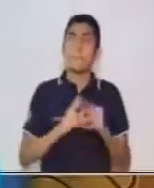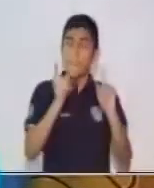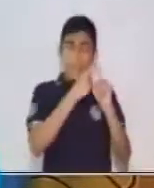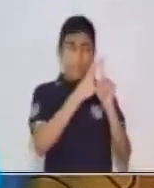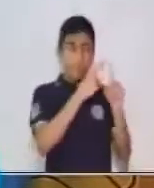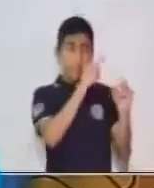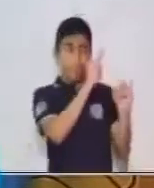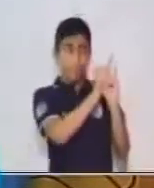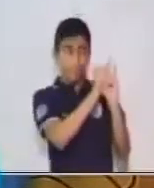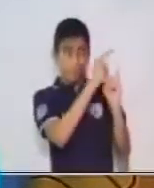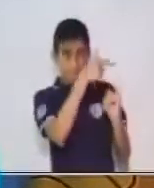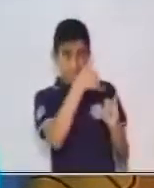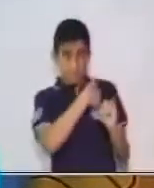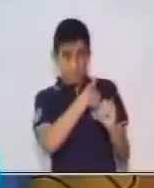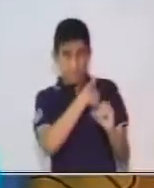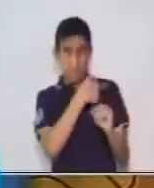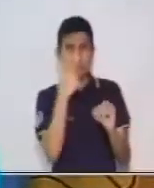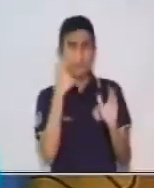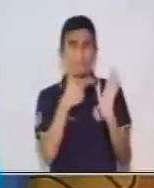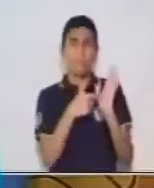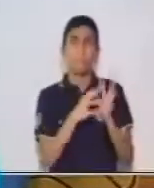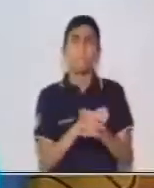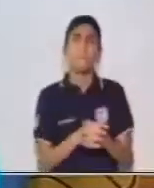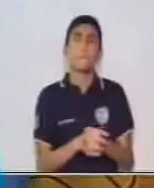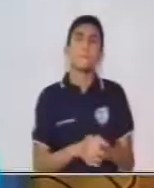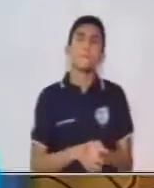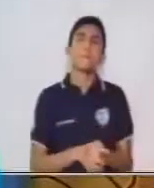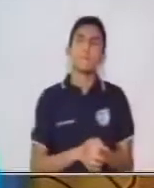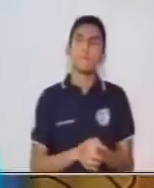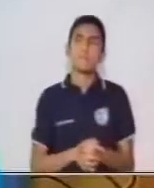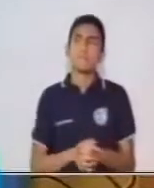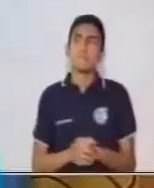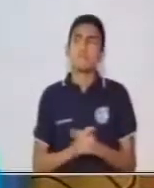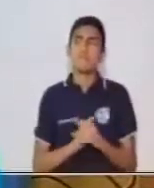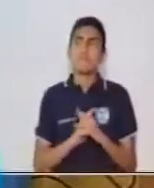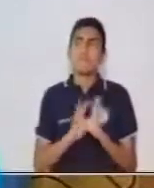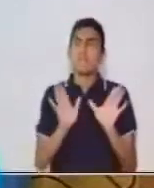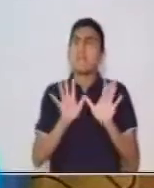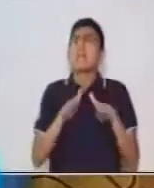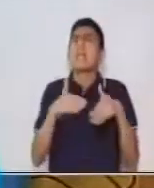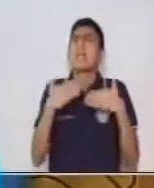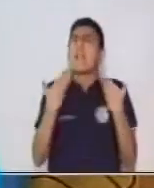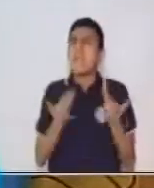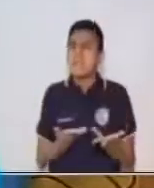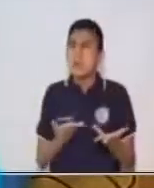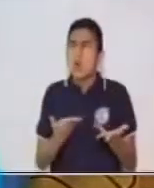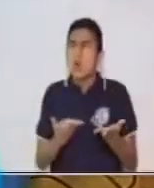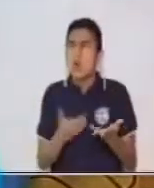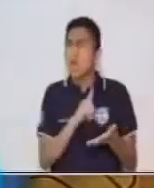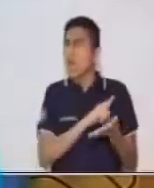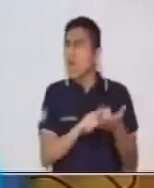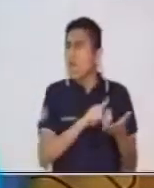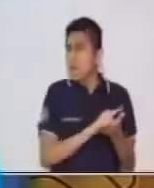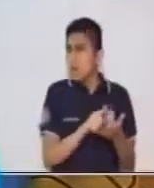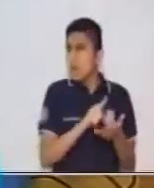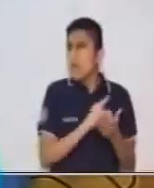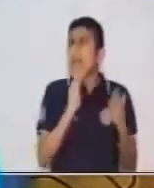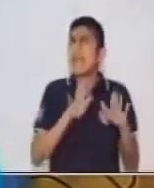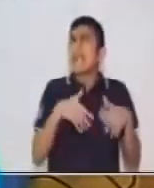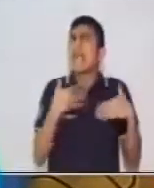identificar si existe un objeto directo con la interrogante ¿qué es lo? ¿qué limpia? María.